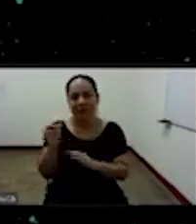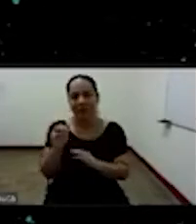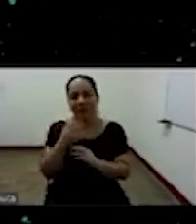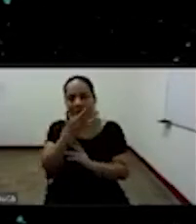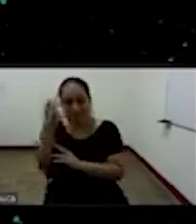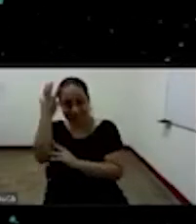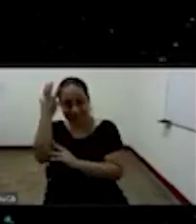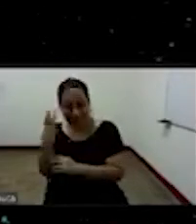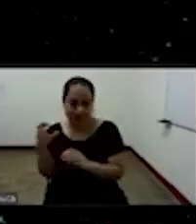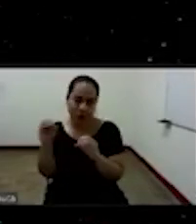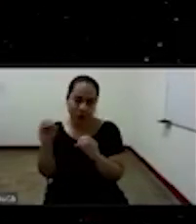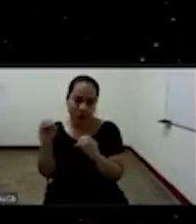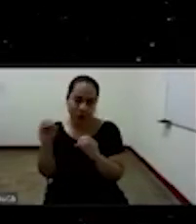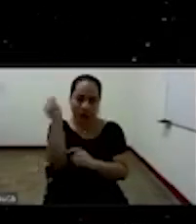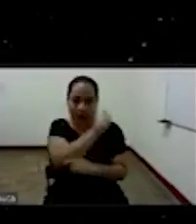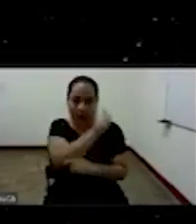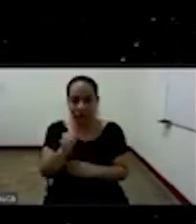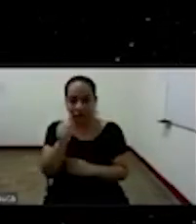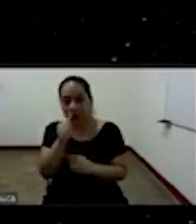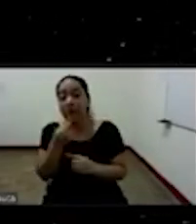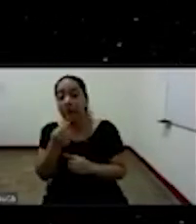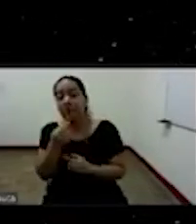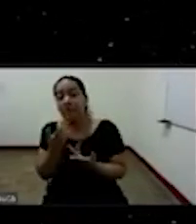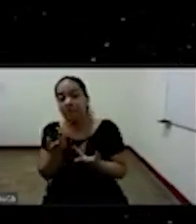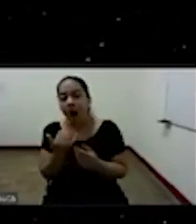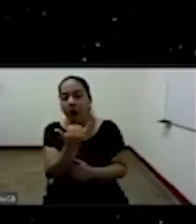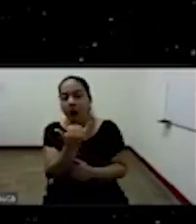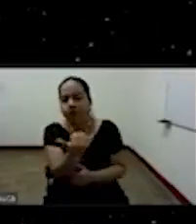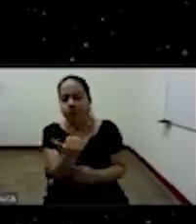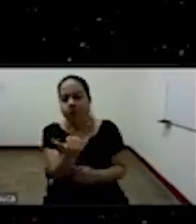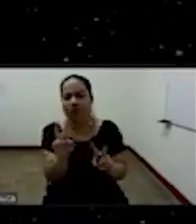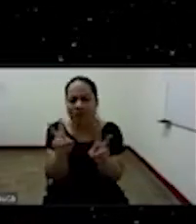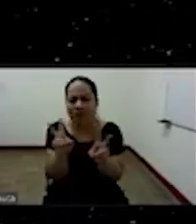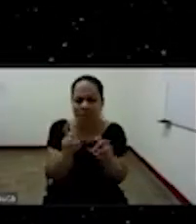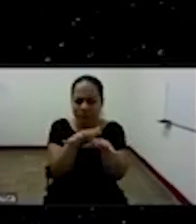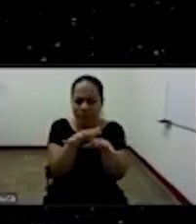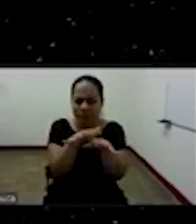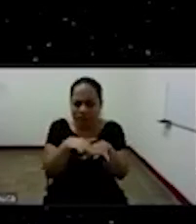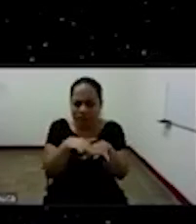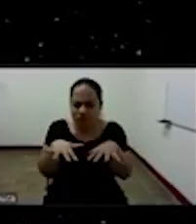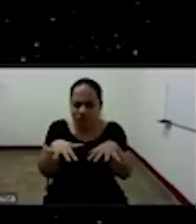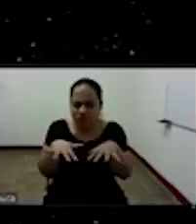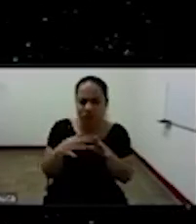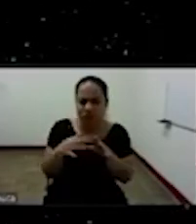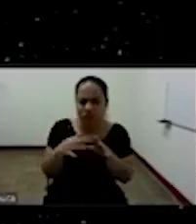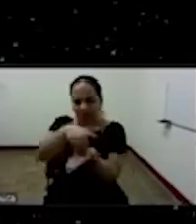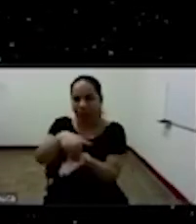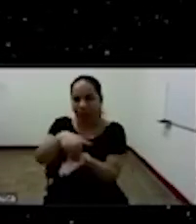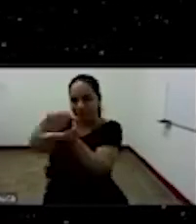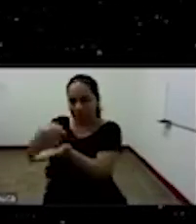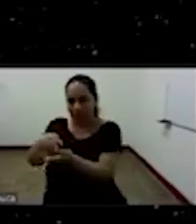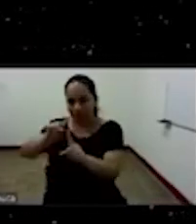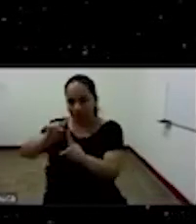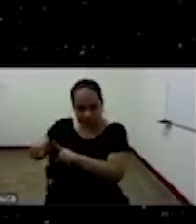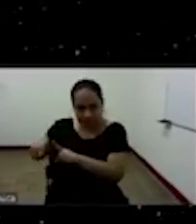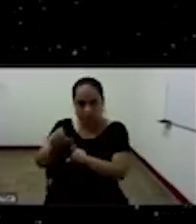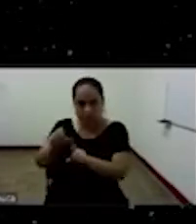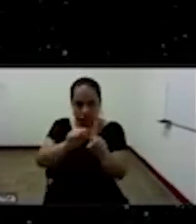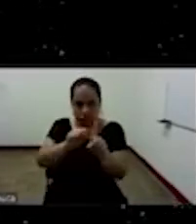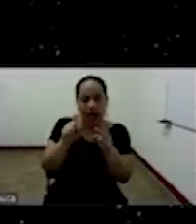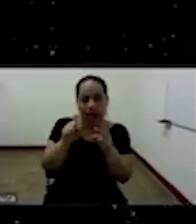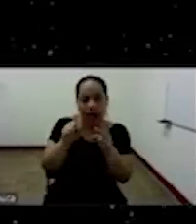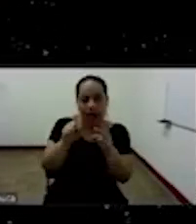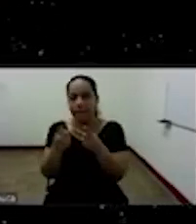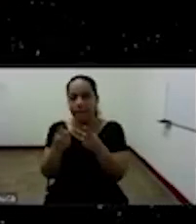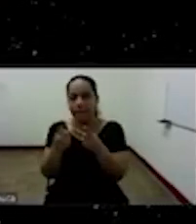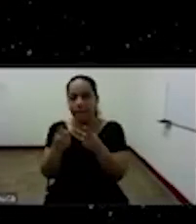estas expresiones lo que generan es un poco de de una una serie de resistencias ¿no? tanto social como política como cultural